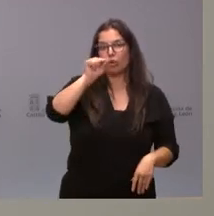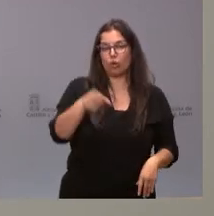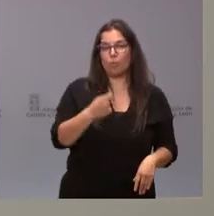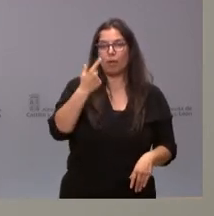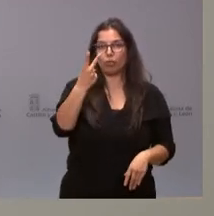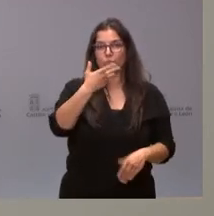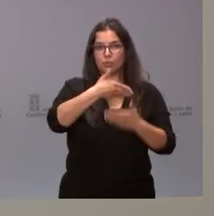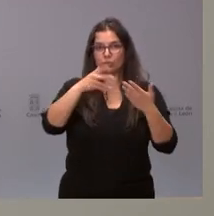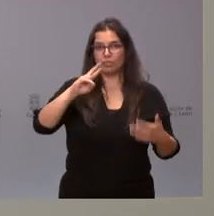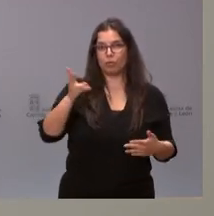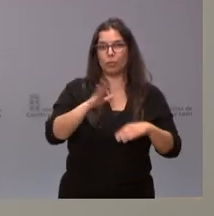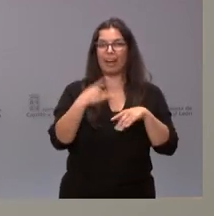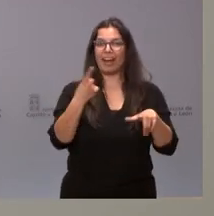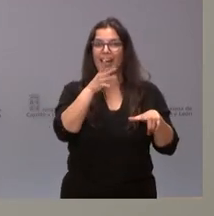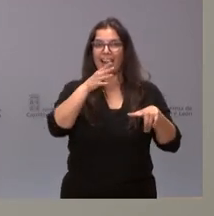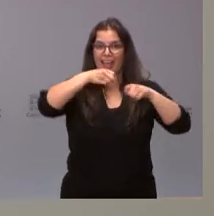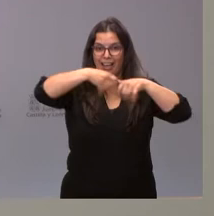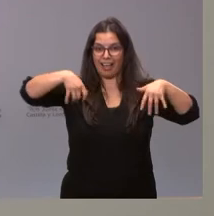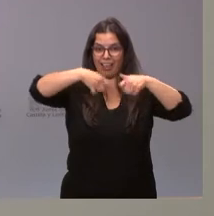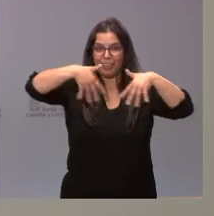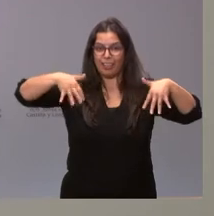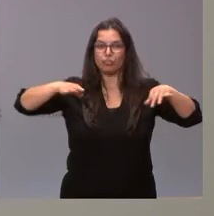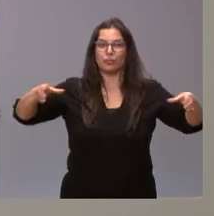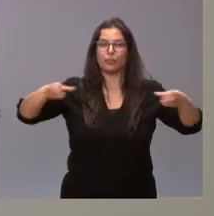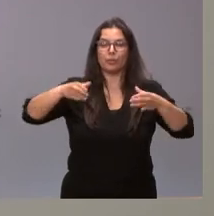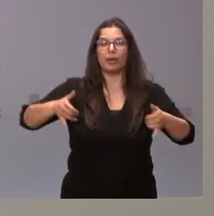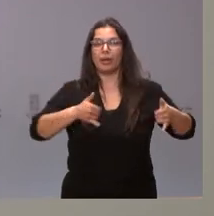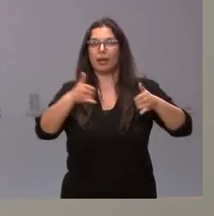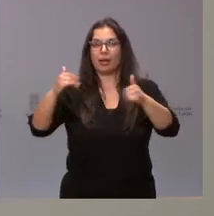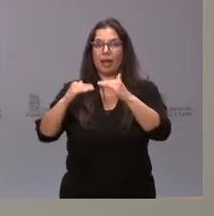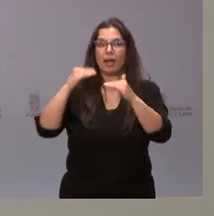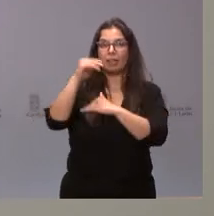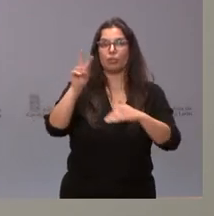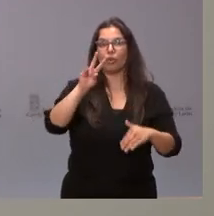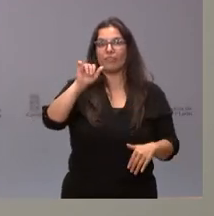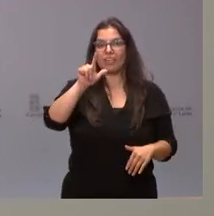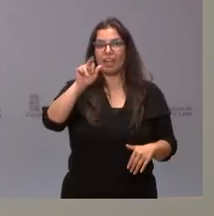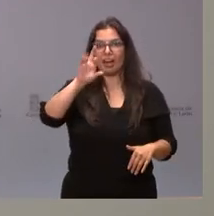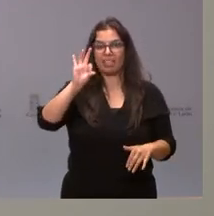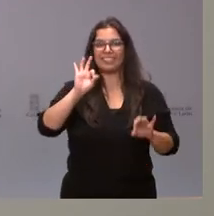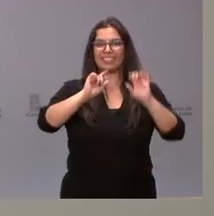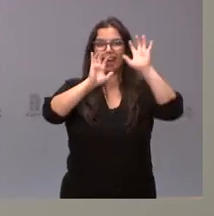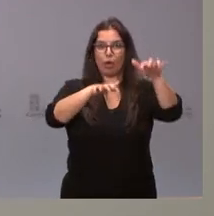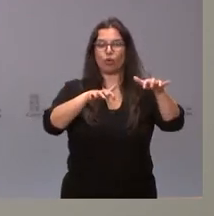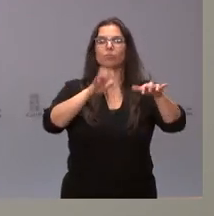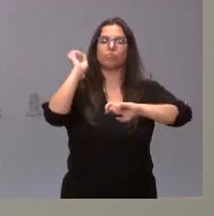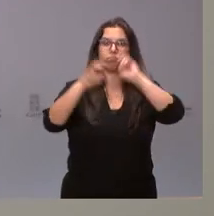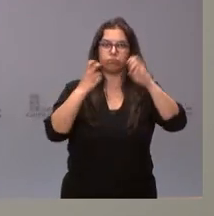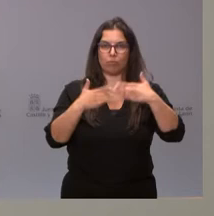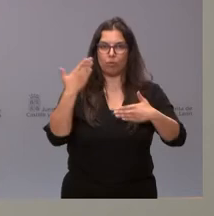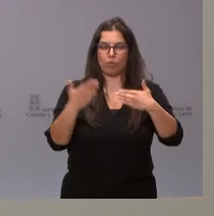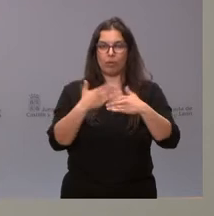para la modernización del regadío de la comunidad de regantes del Canal Alto de Villares, en León. Estamos hablando de 2